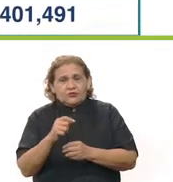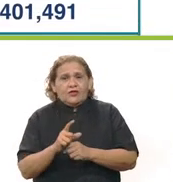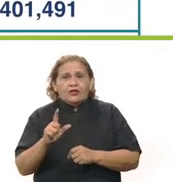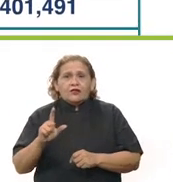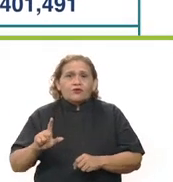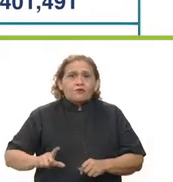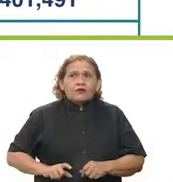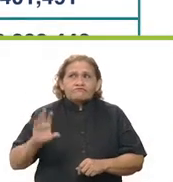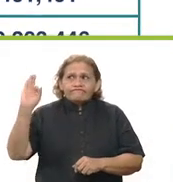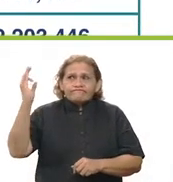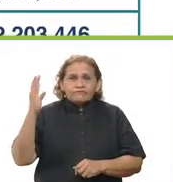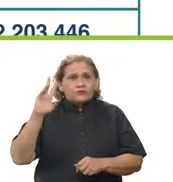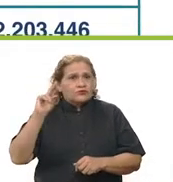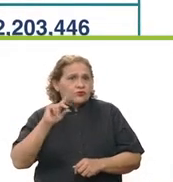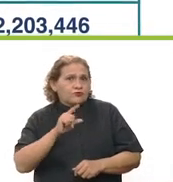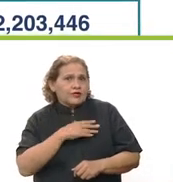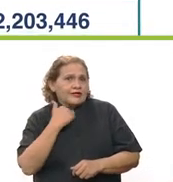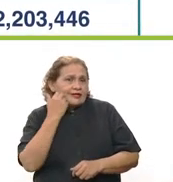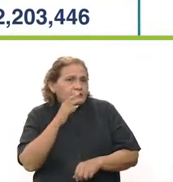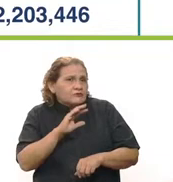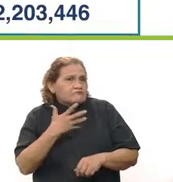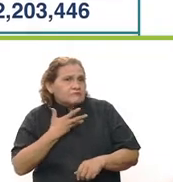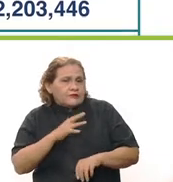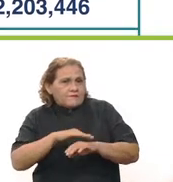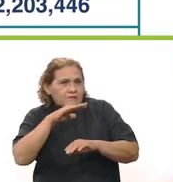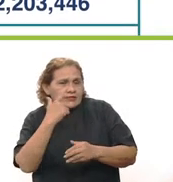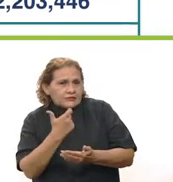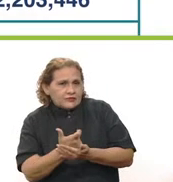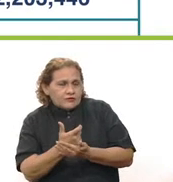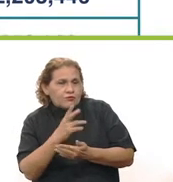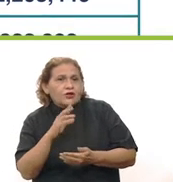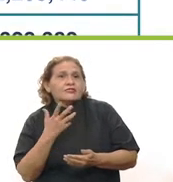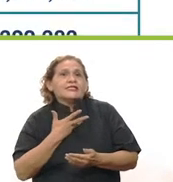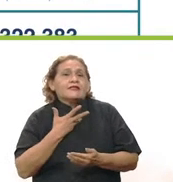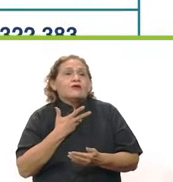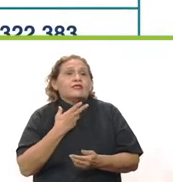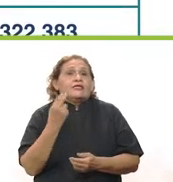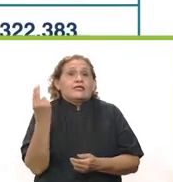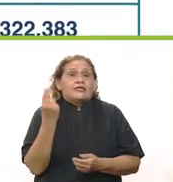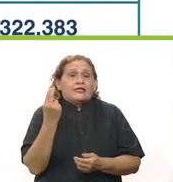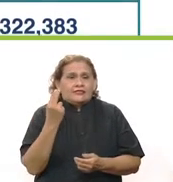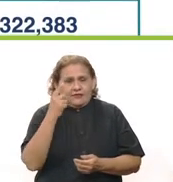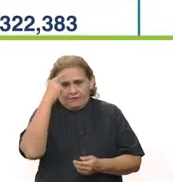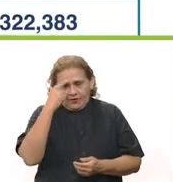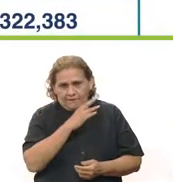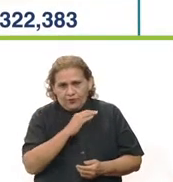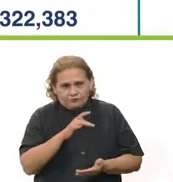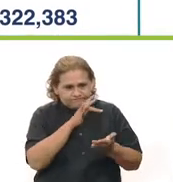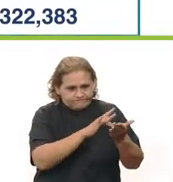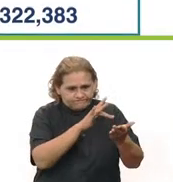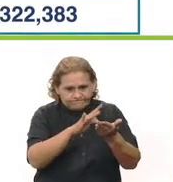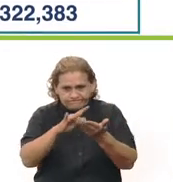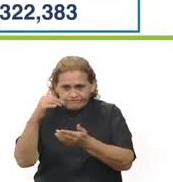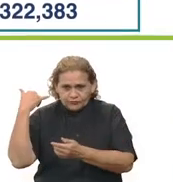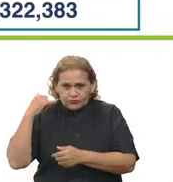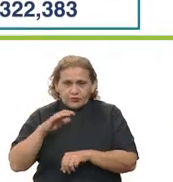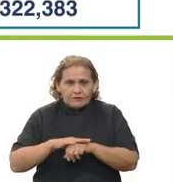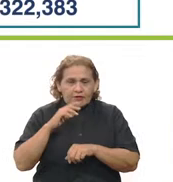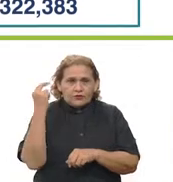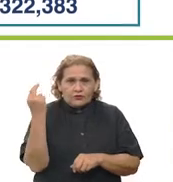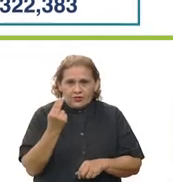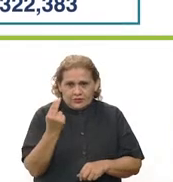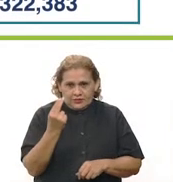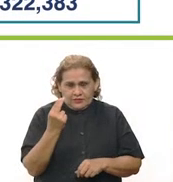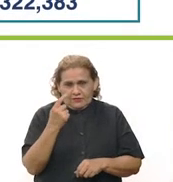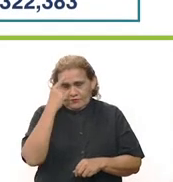presupuesto de parte del gobierno federal, pues no es porque nosotros queramos tener más dinero. porque este es el dinero que nosotros utilizamos para poder apoyar a los